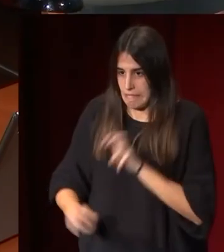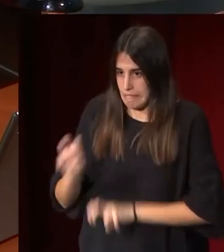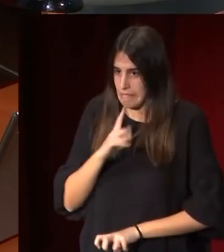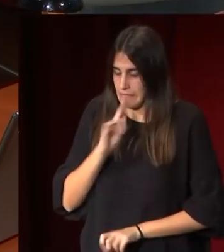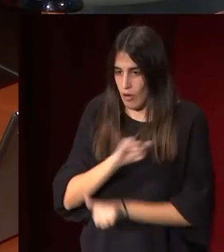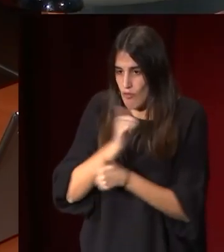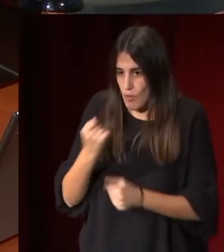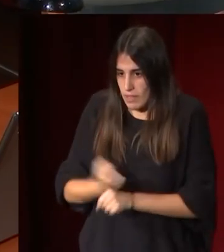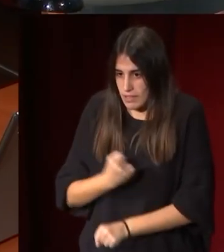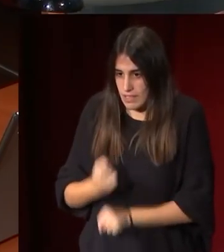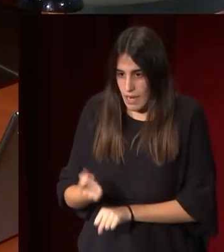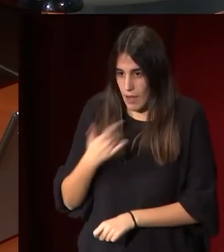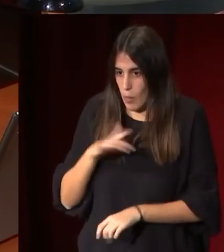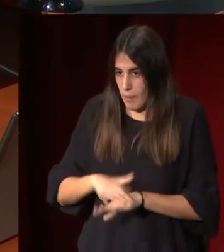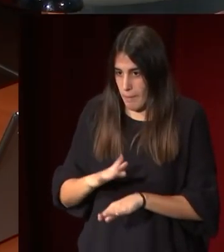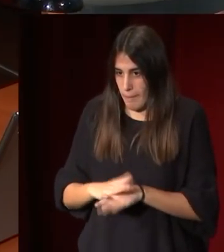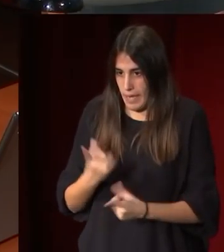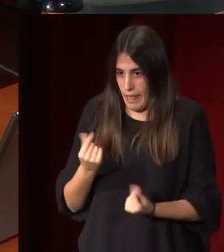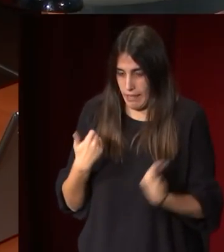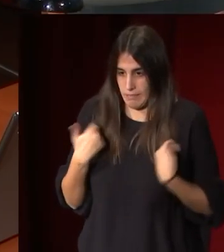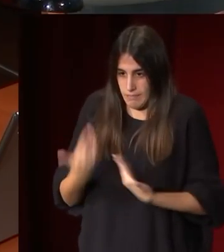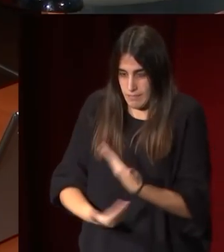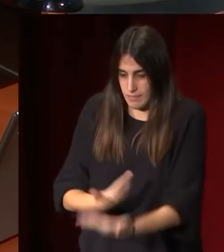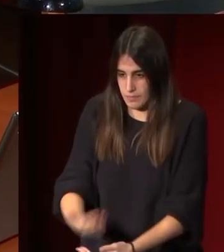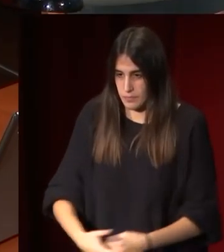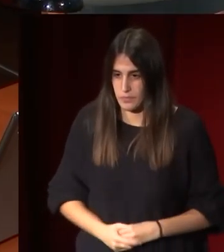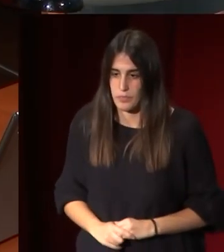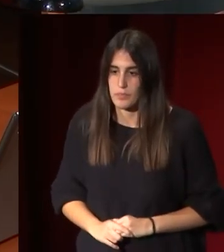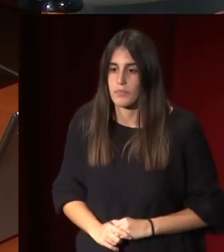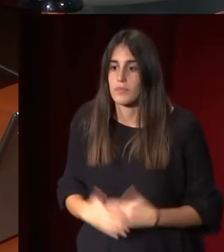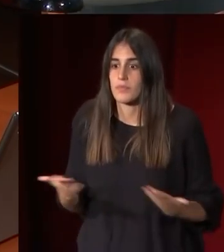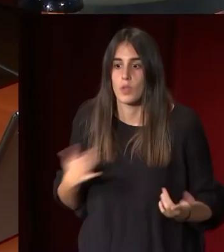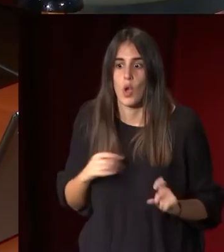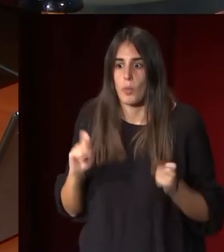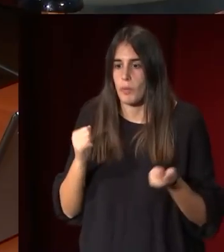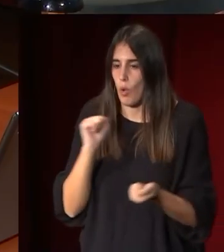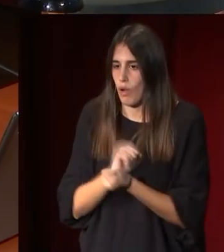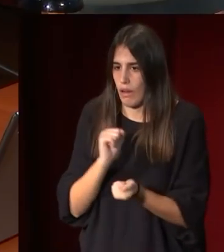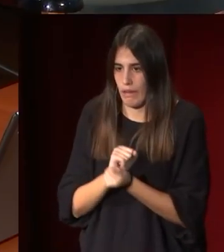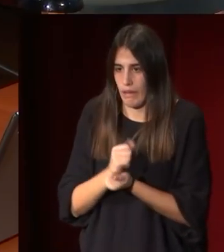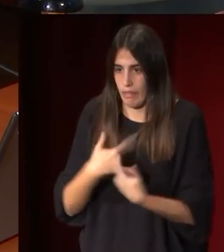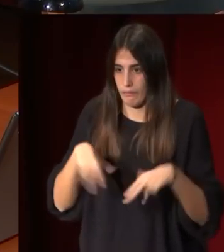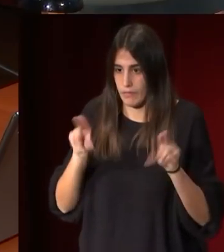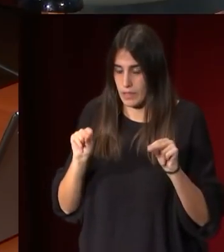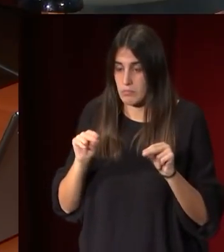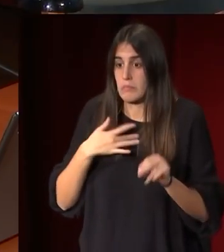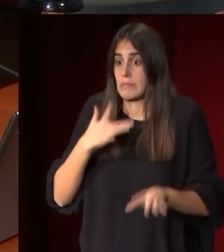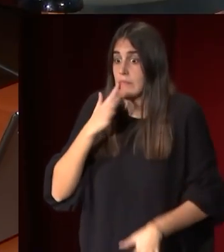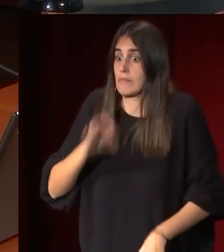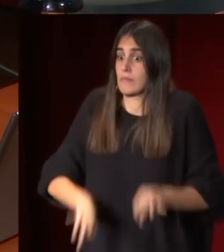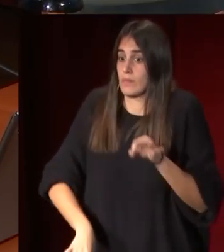una fórmula para encontrar el camino de la supervivencia. La primera cosa es salir de la cárcel y afortunadamente